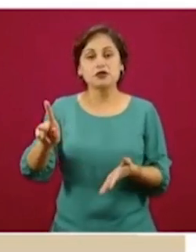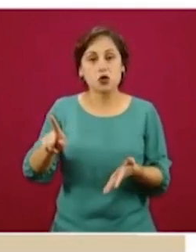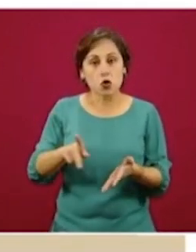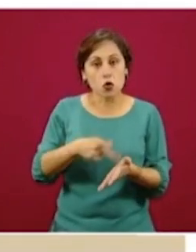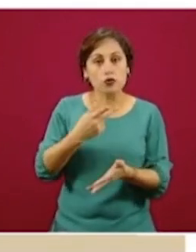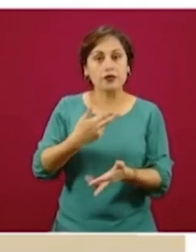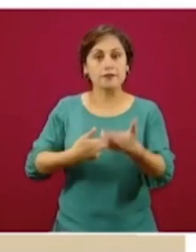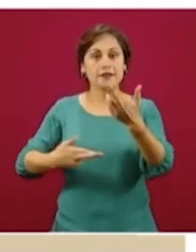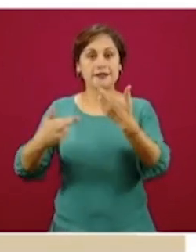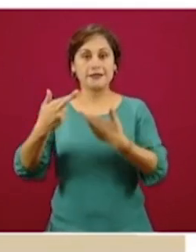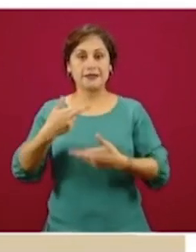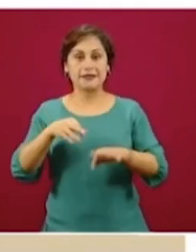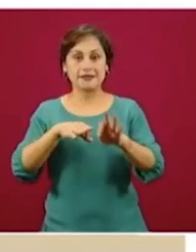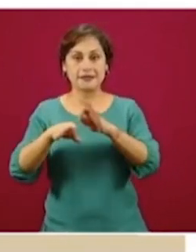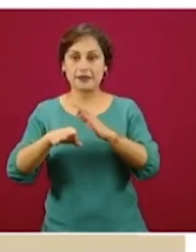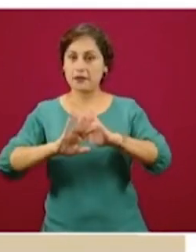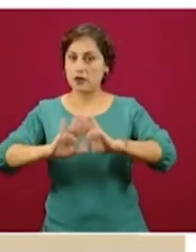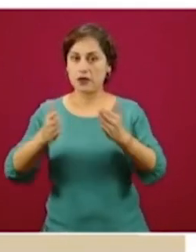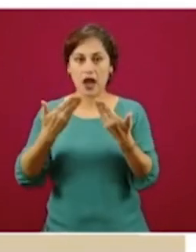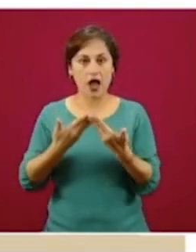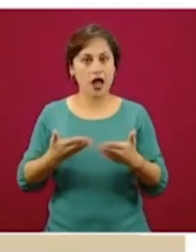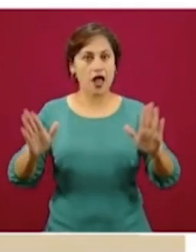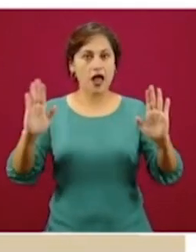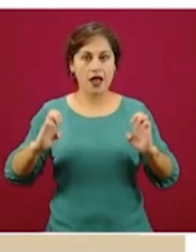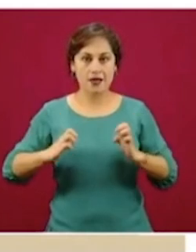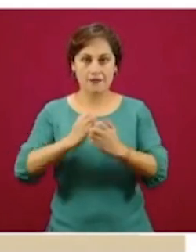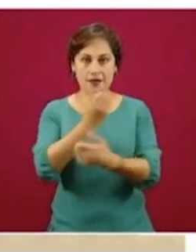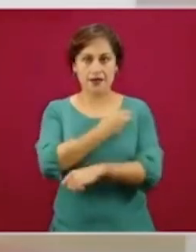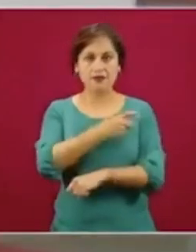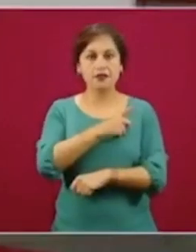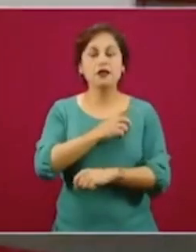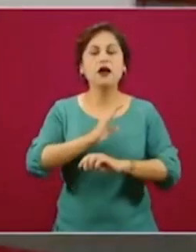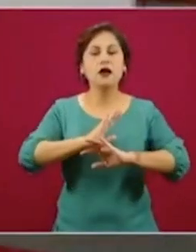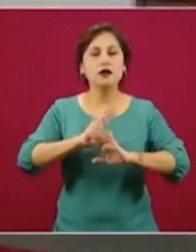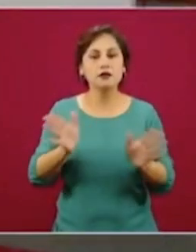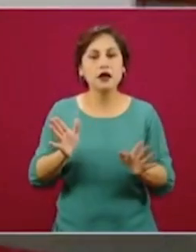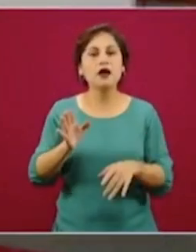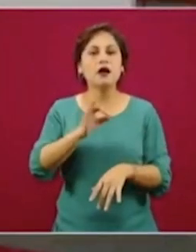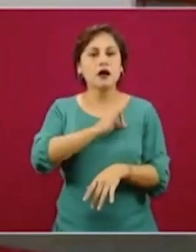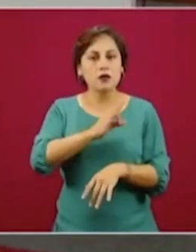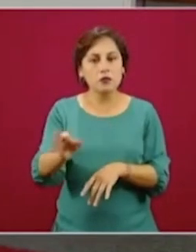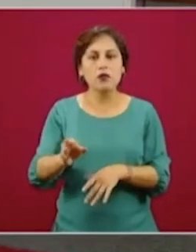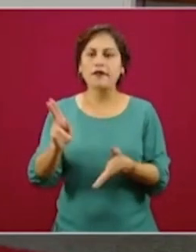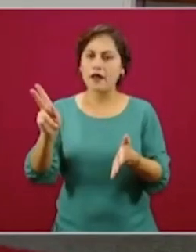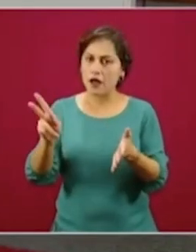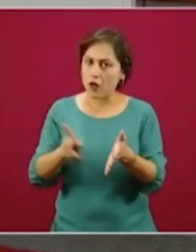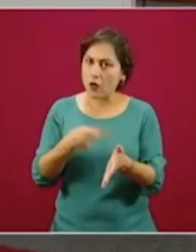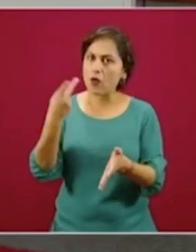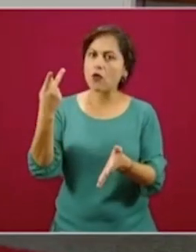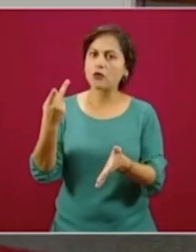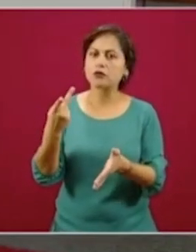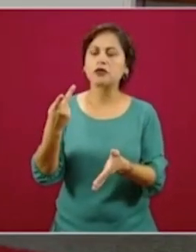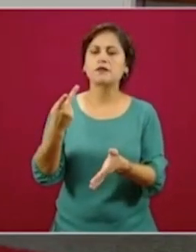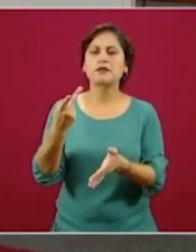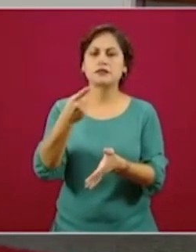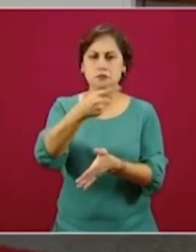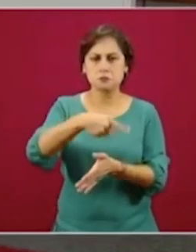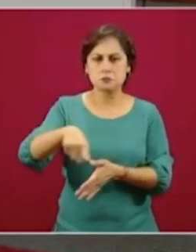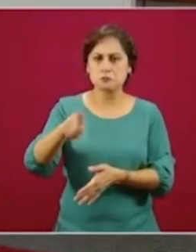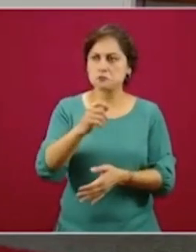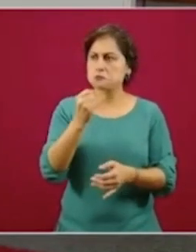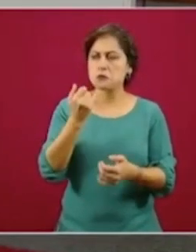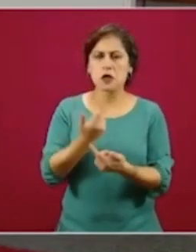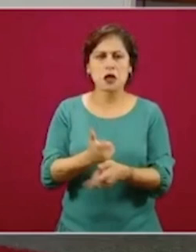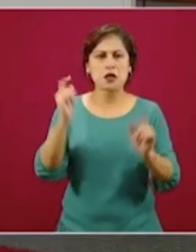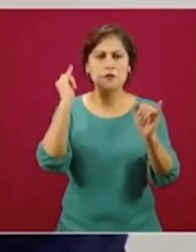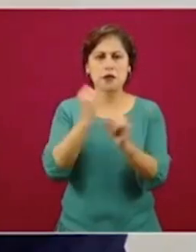través de la misma vía y eso implicará una simplificación monumental, implicará muchos viajes que la gente tenía